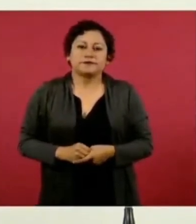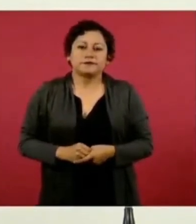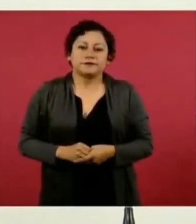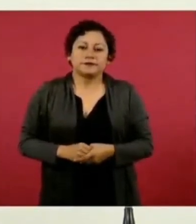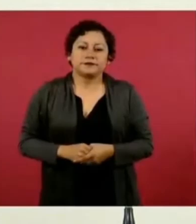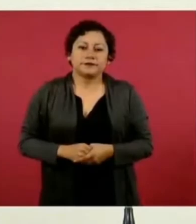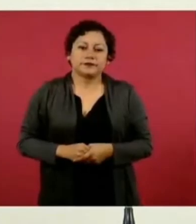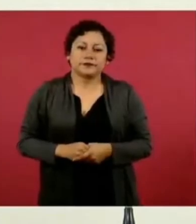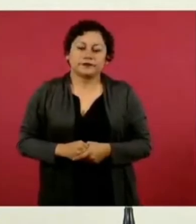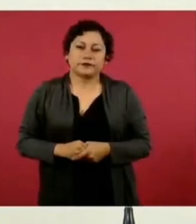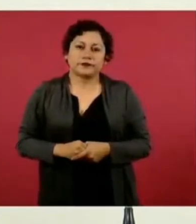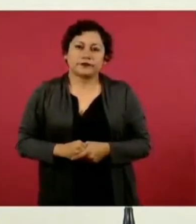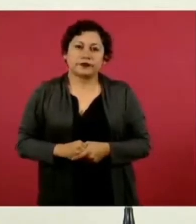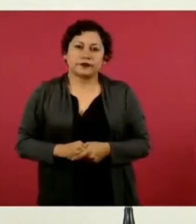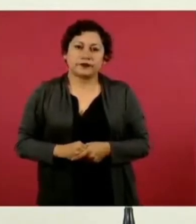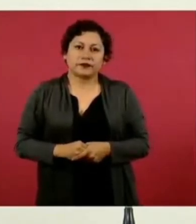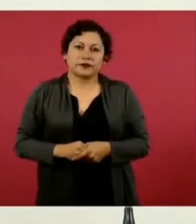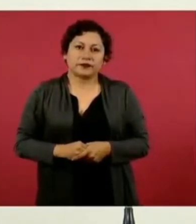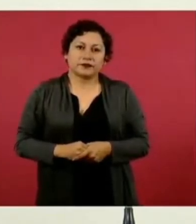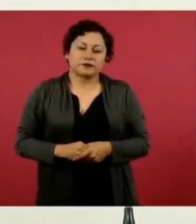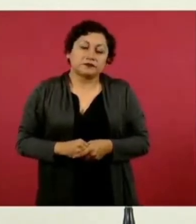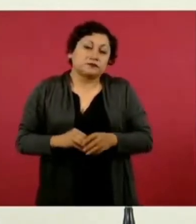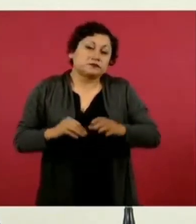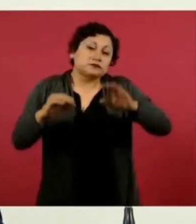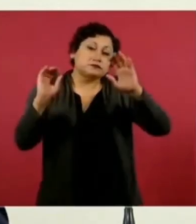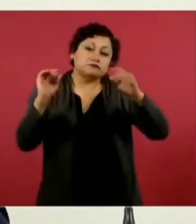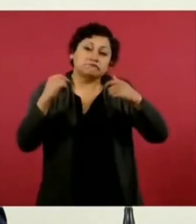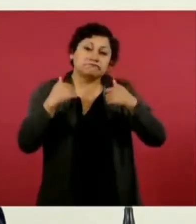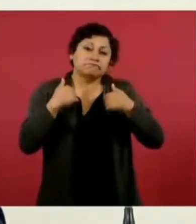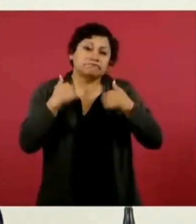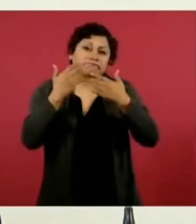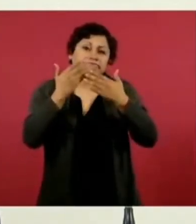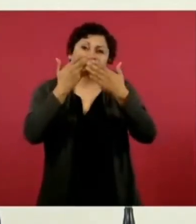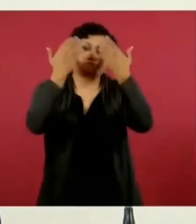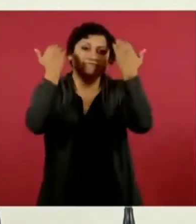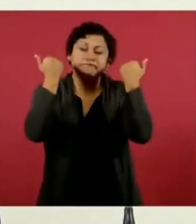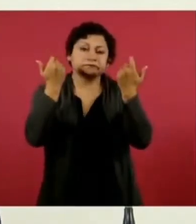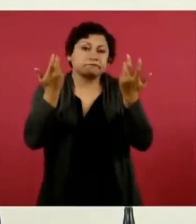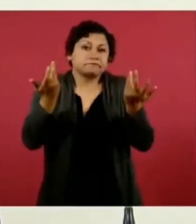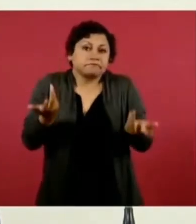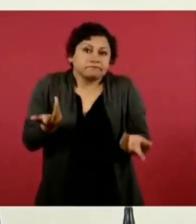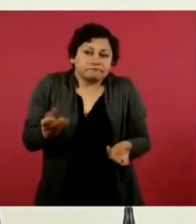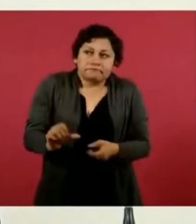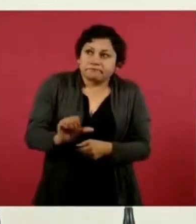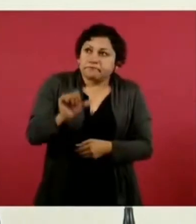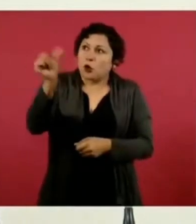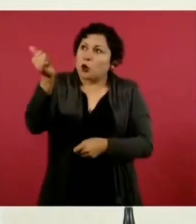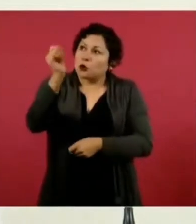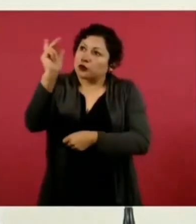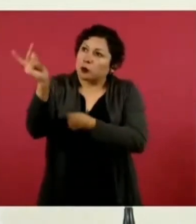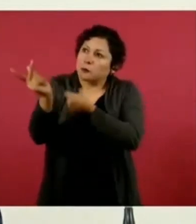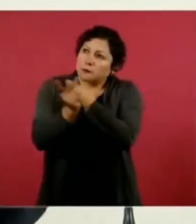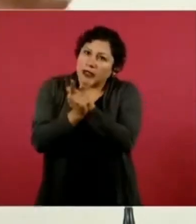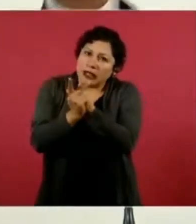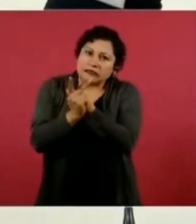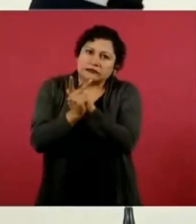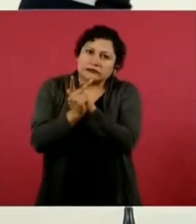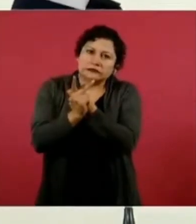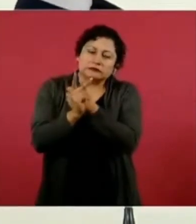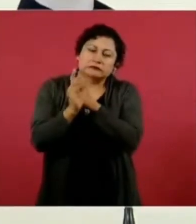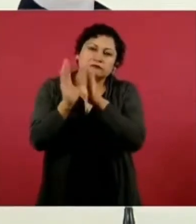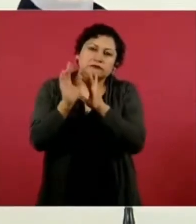no sé, en algún país han de haber creado los robocots,